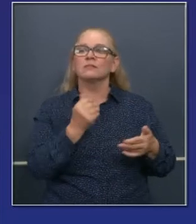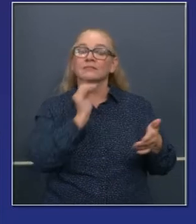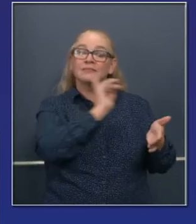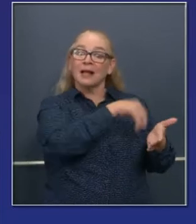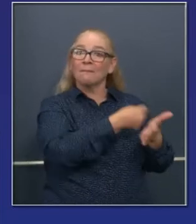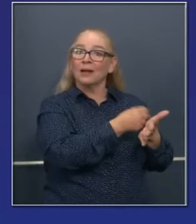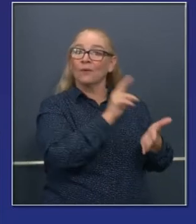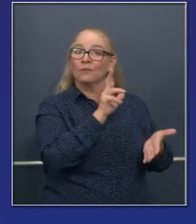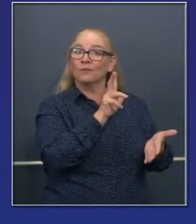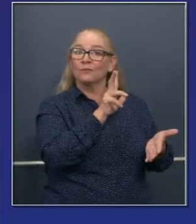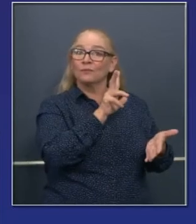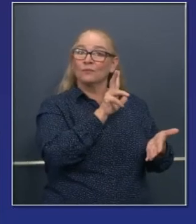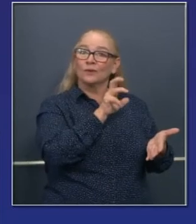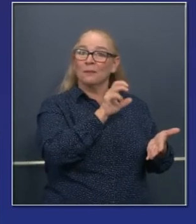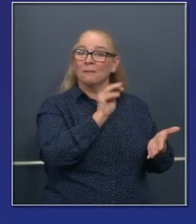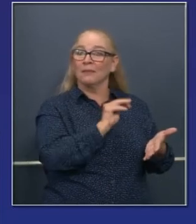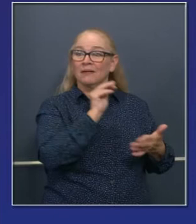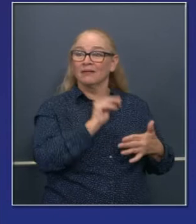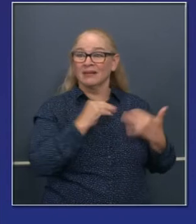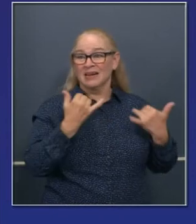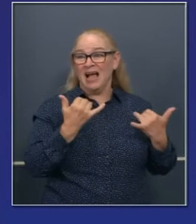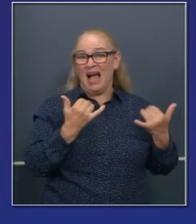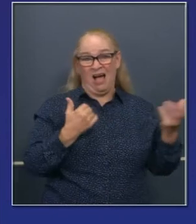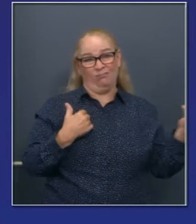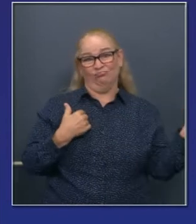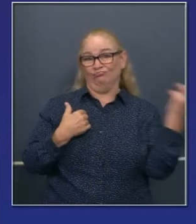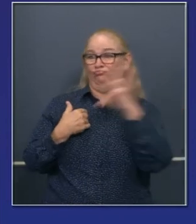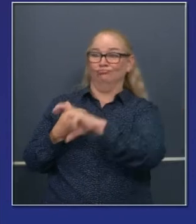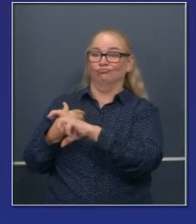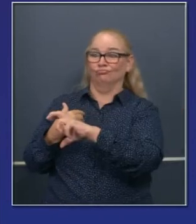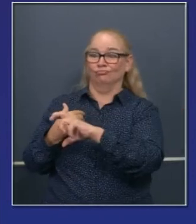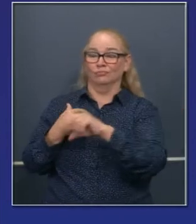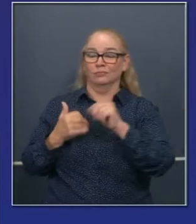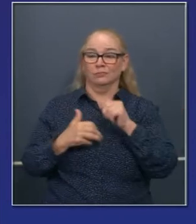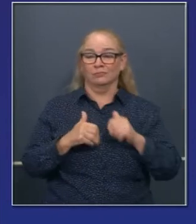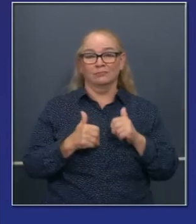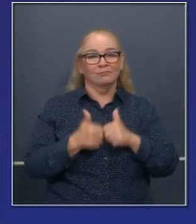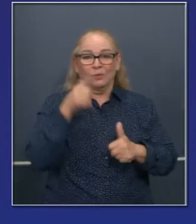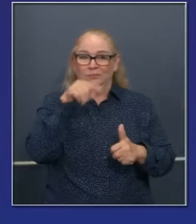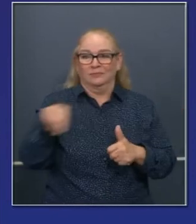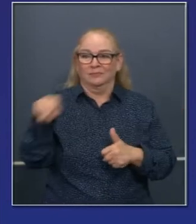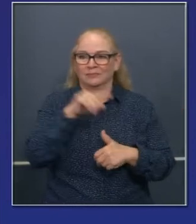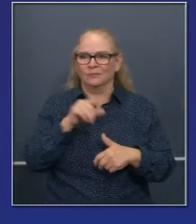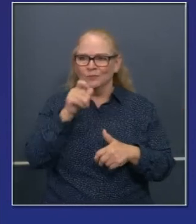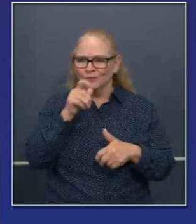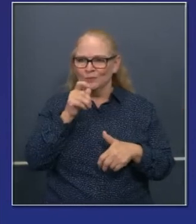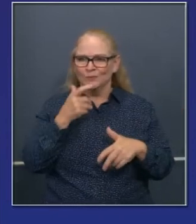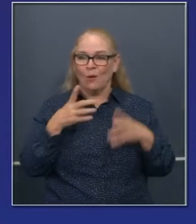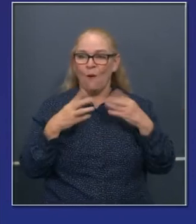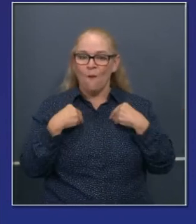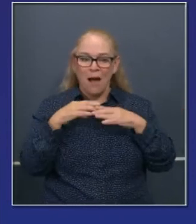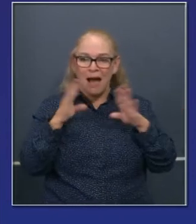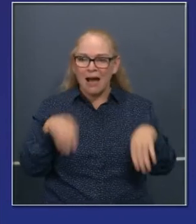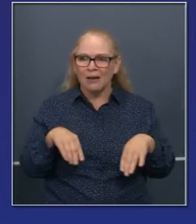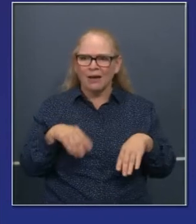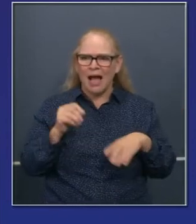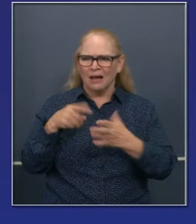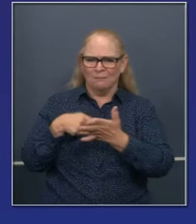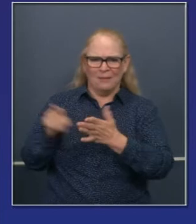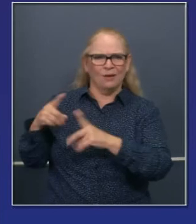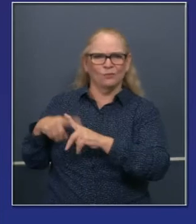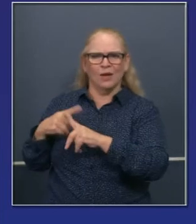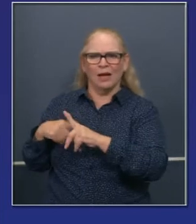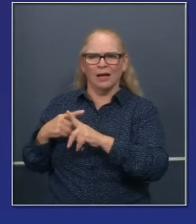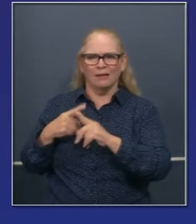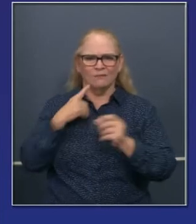estén disponibles este año para cumplir con las necesidades de los más vulnerables, tanto los dueños de casas,